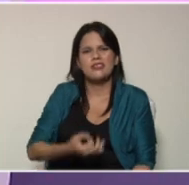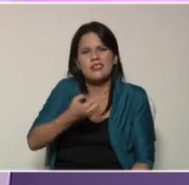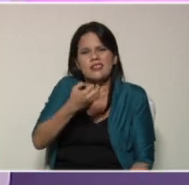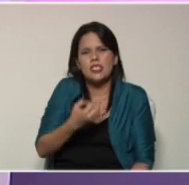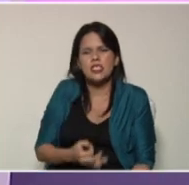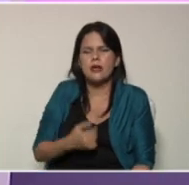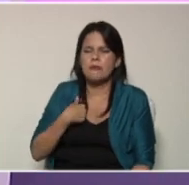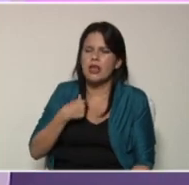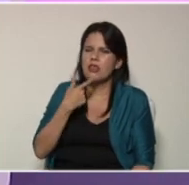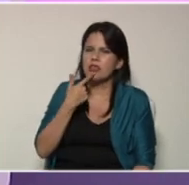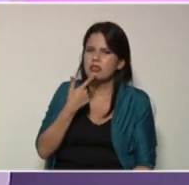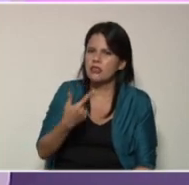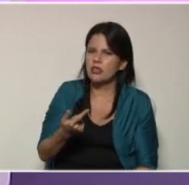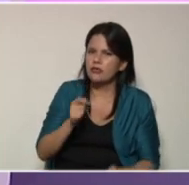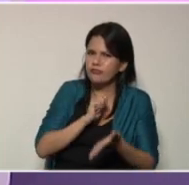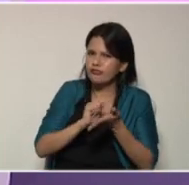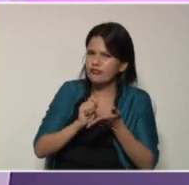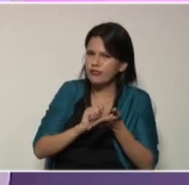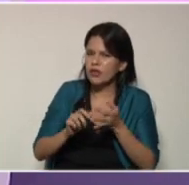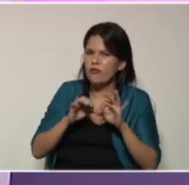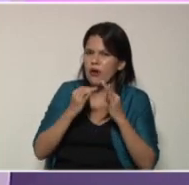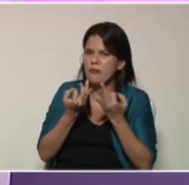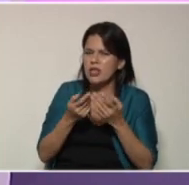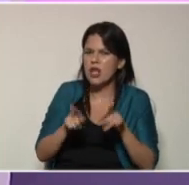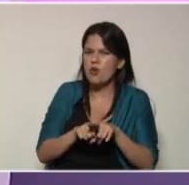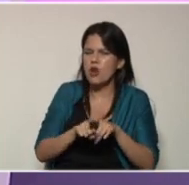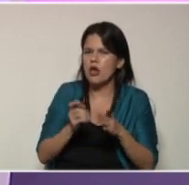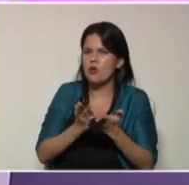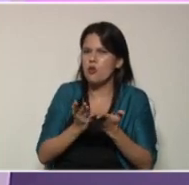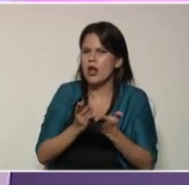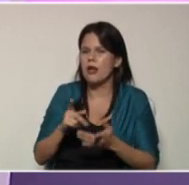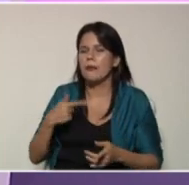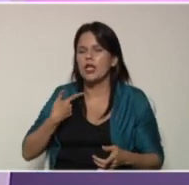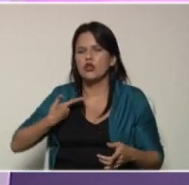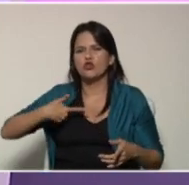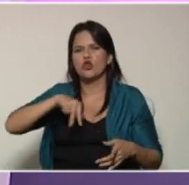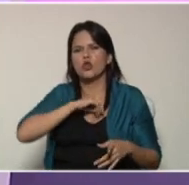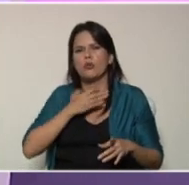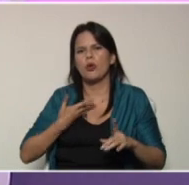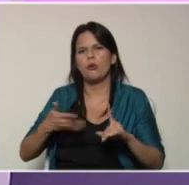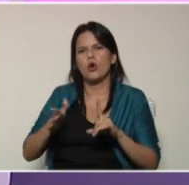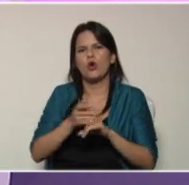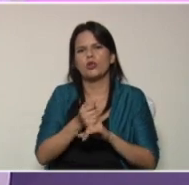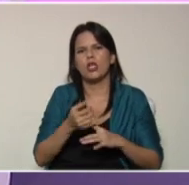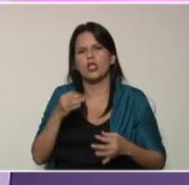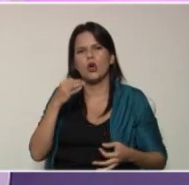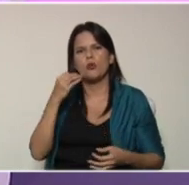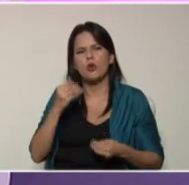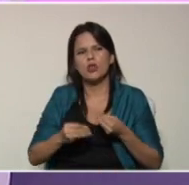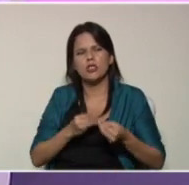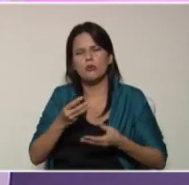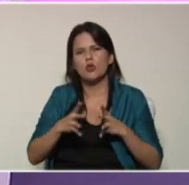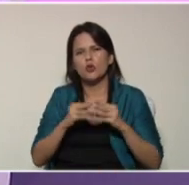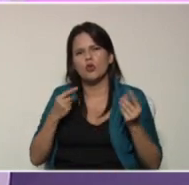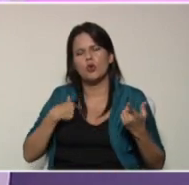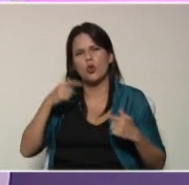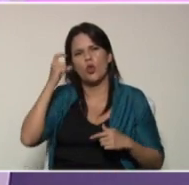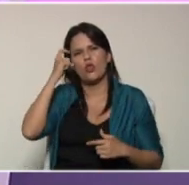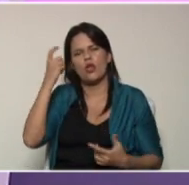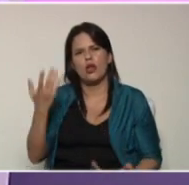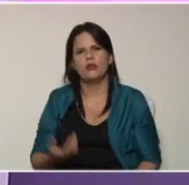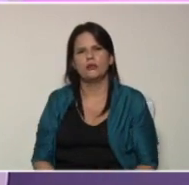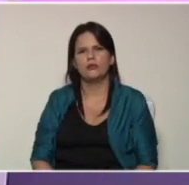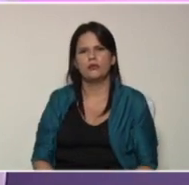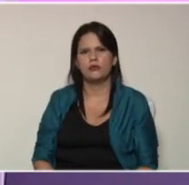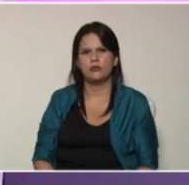mencionando la etiqueta cada familia una escuela para que nosotros podamos encontrarlo como lo hacemos día a día a continuación